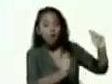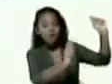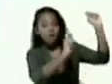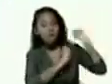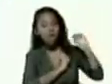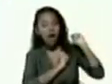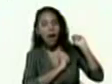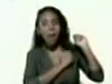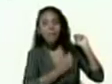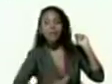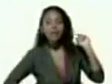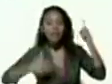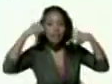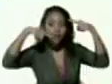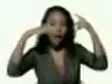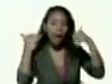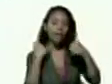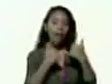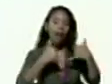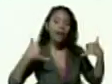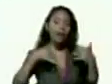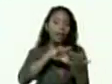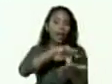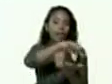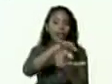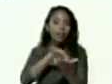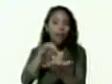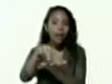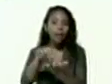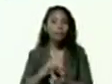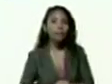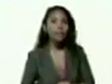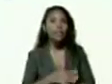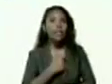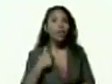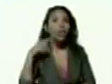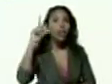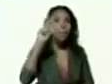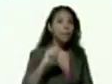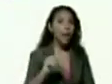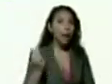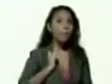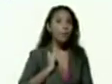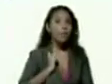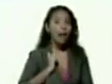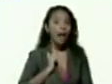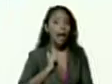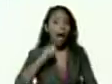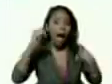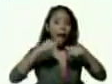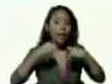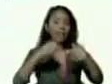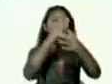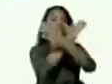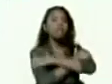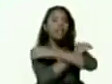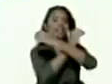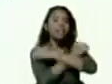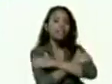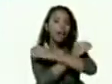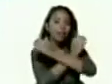chávez en las líneas estratégicas quiero también mi comandante aprovechar desde aquí felicitar